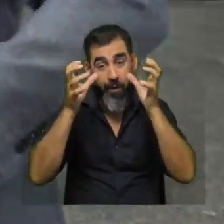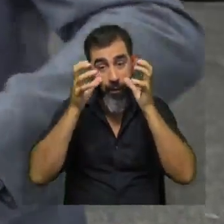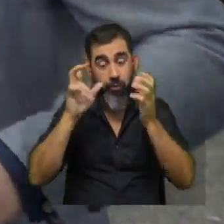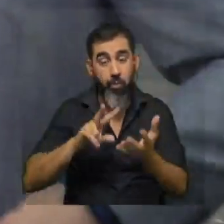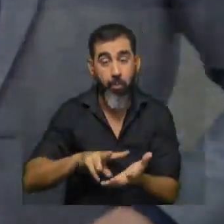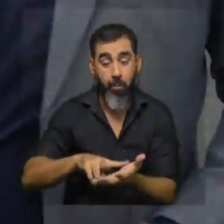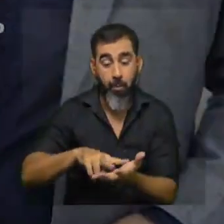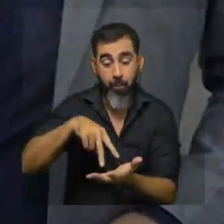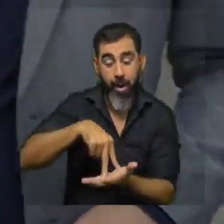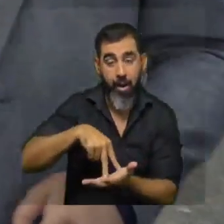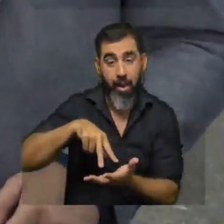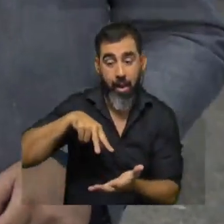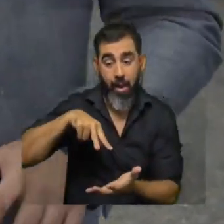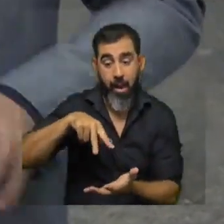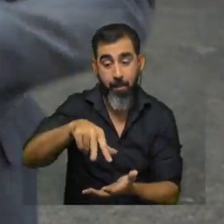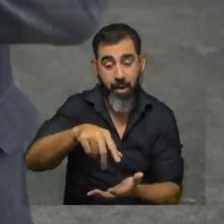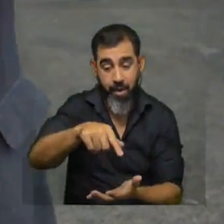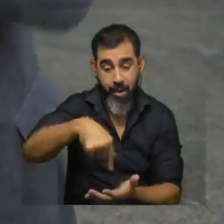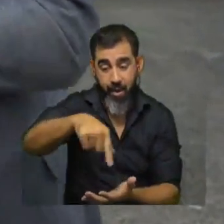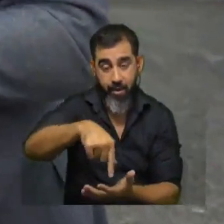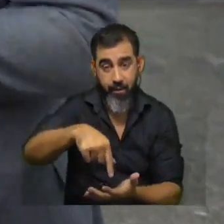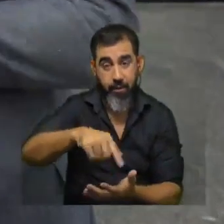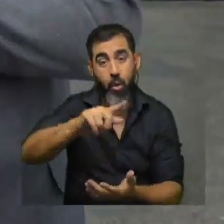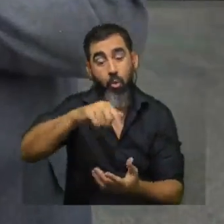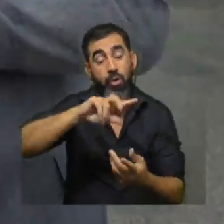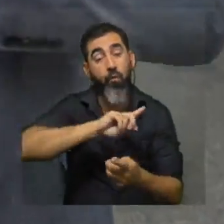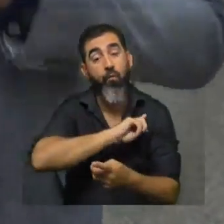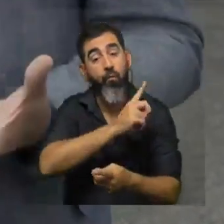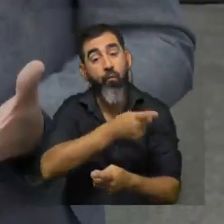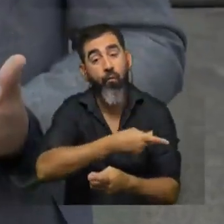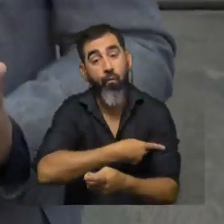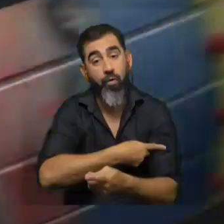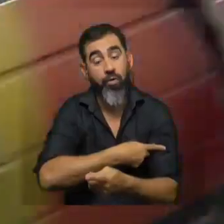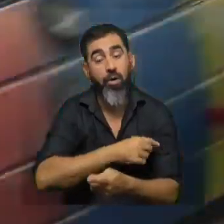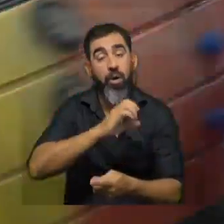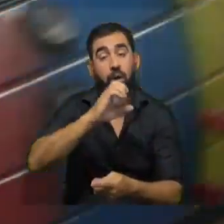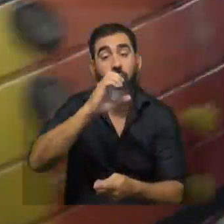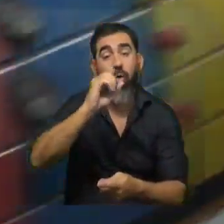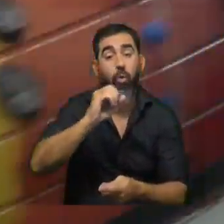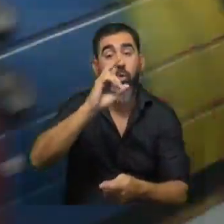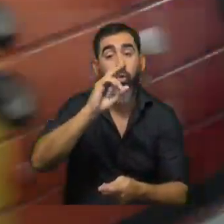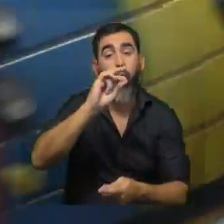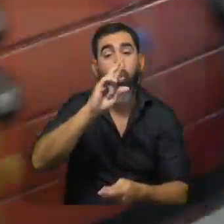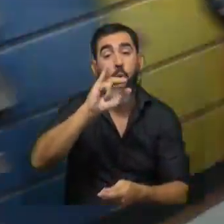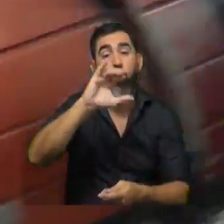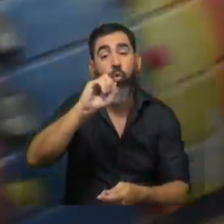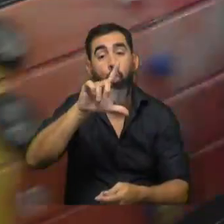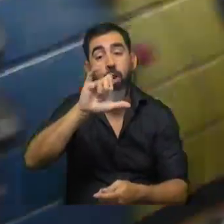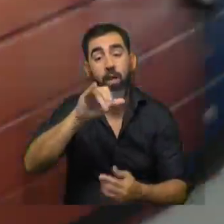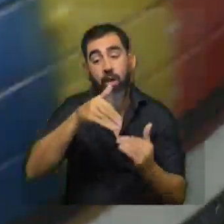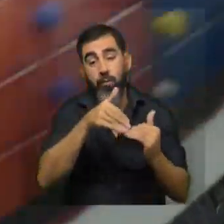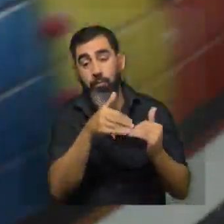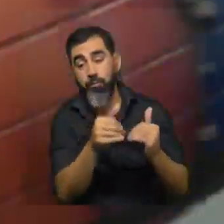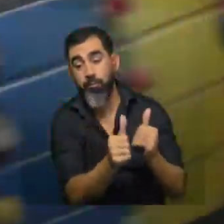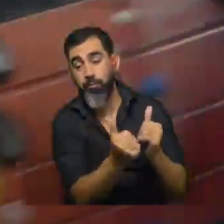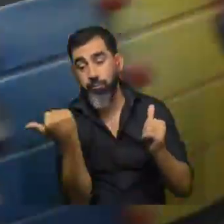parás e intentás caminar hacia el centro ahí aparece otra fuerza ficticia que es la fuerza de Coriolis la fuerza de Coriolis es una fuerza hacia el costado que aparece